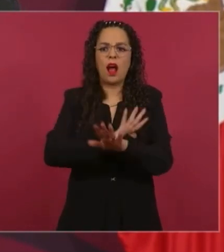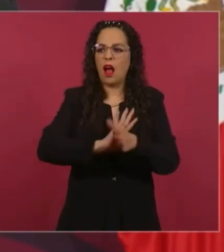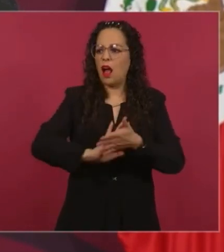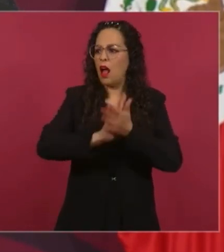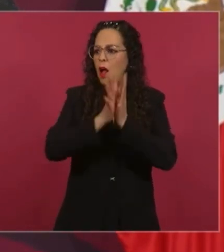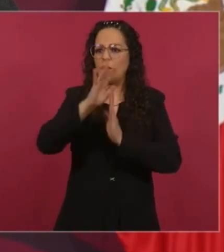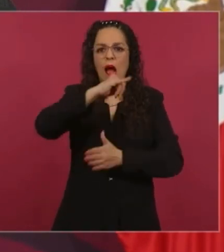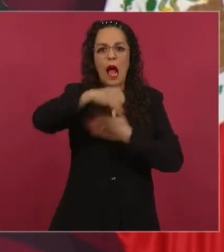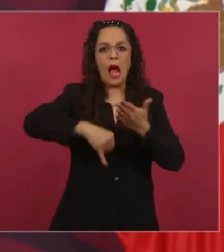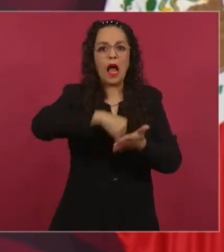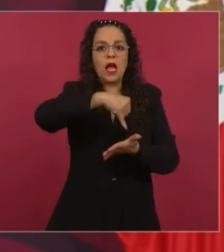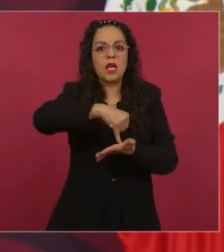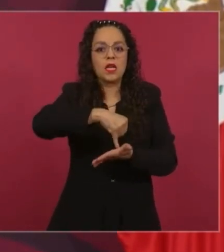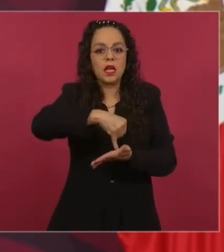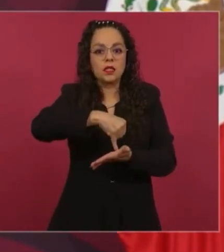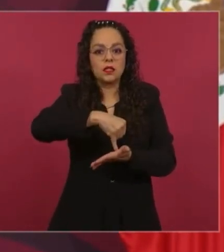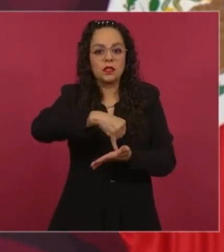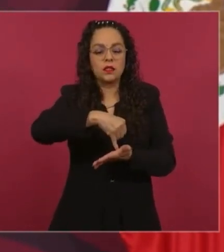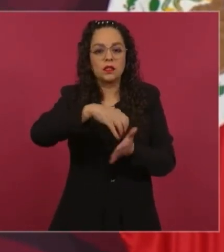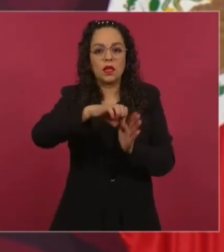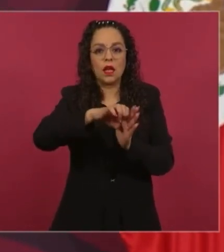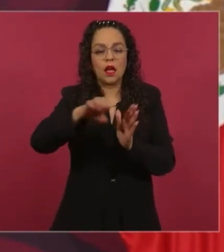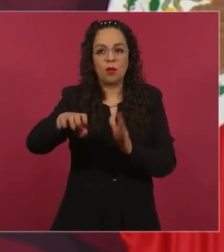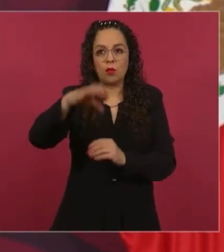sur-sureste.